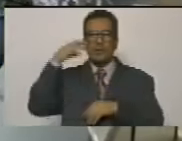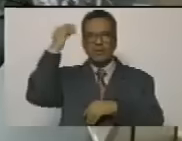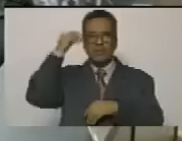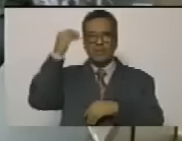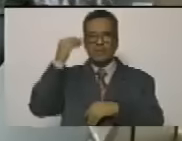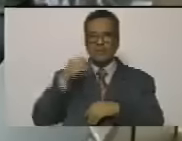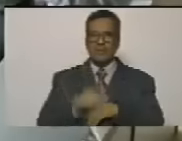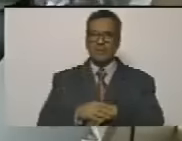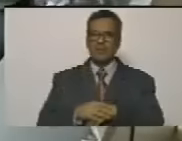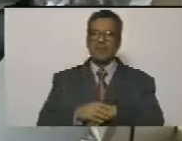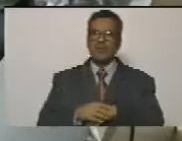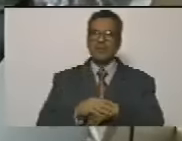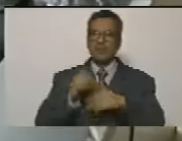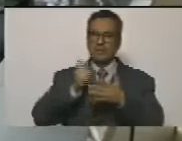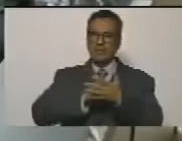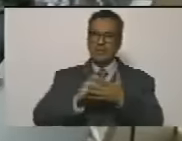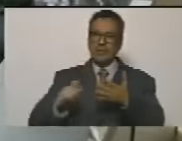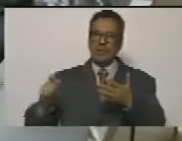escribir